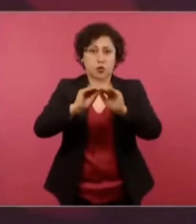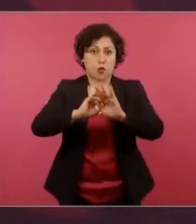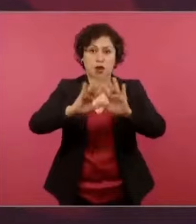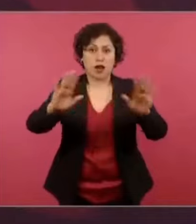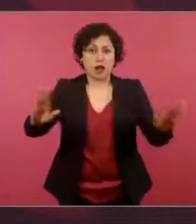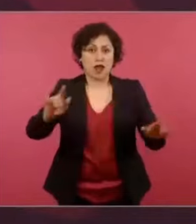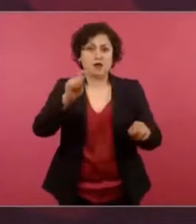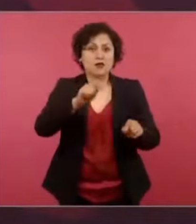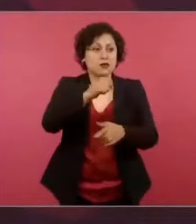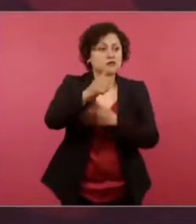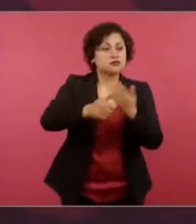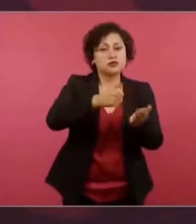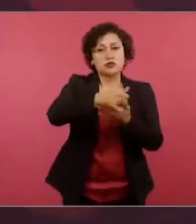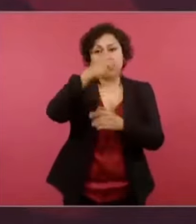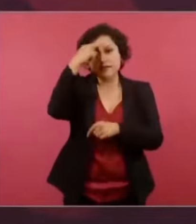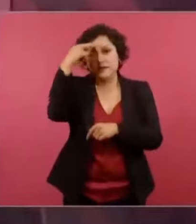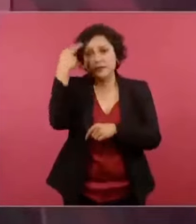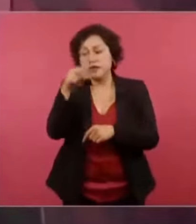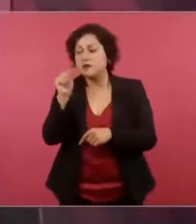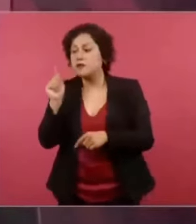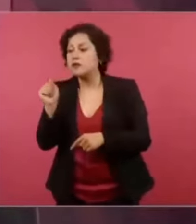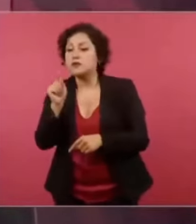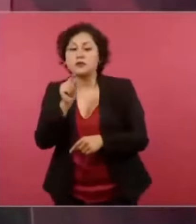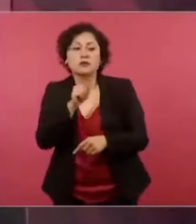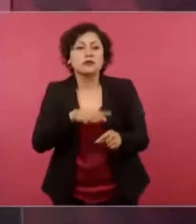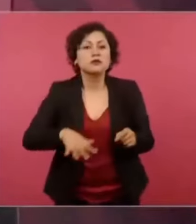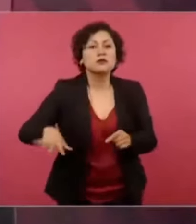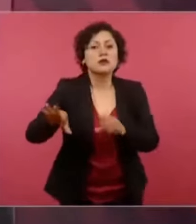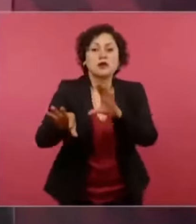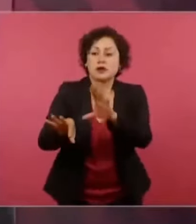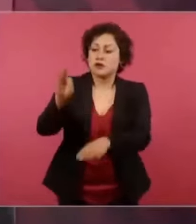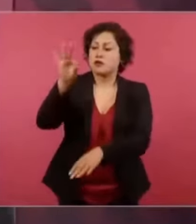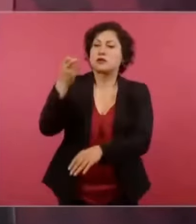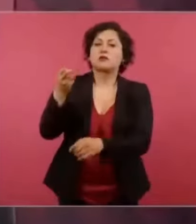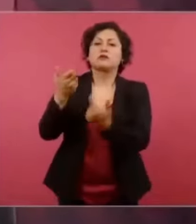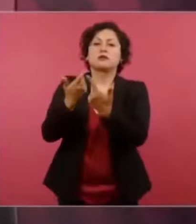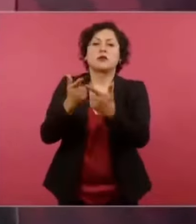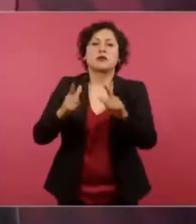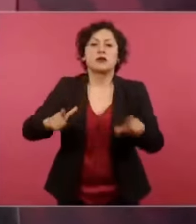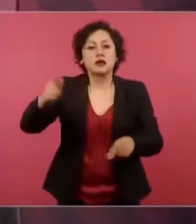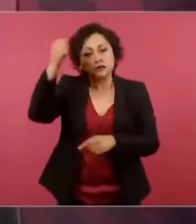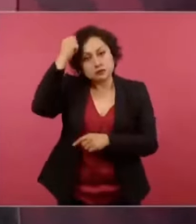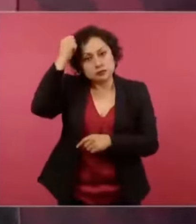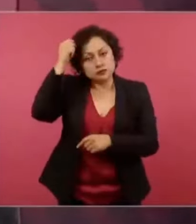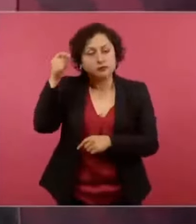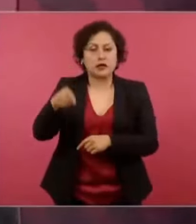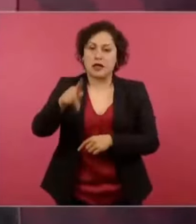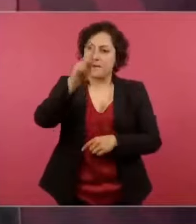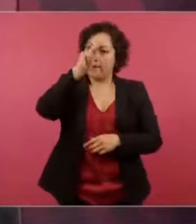para hacer el aeropuerto de Texcoco.